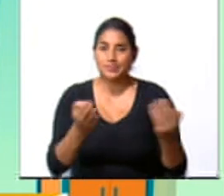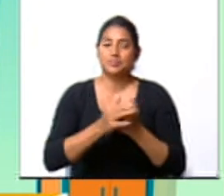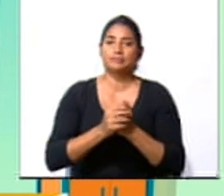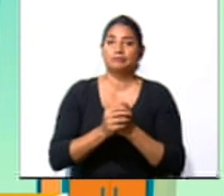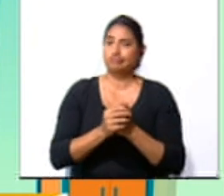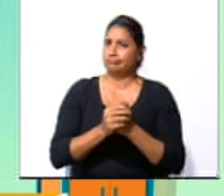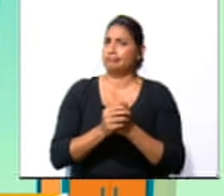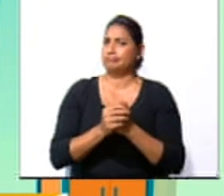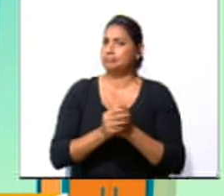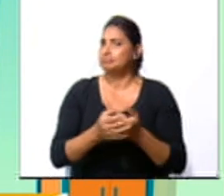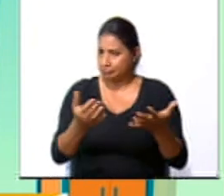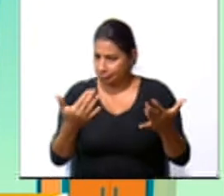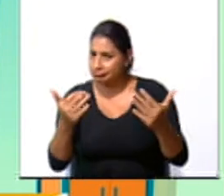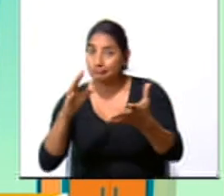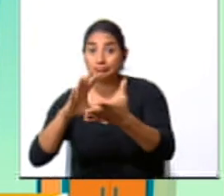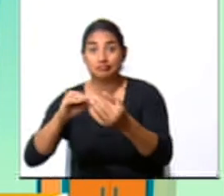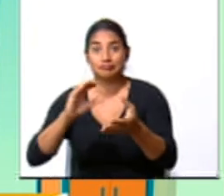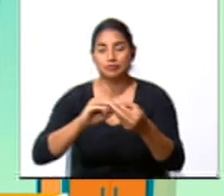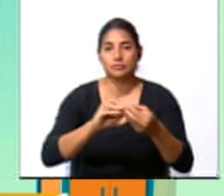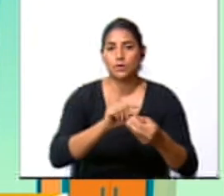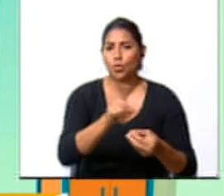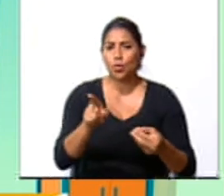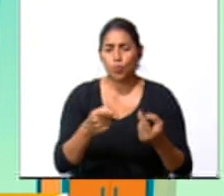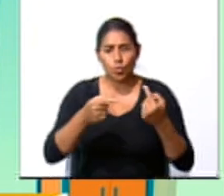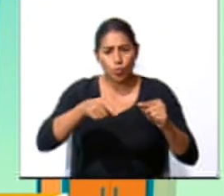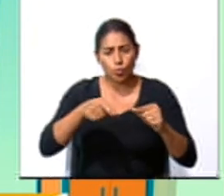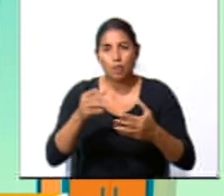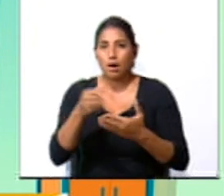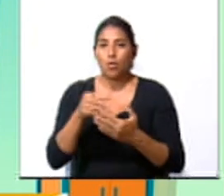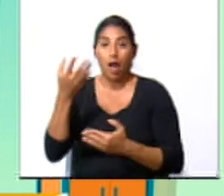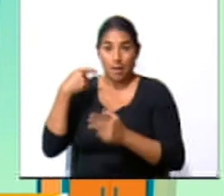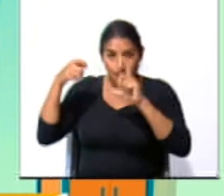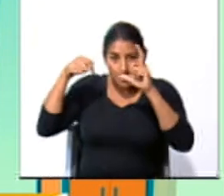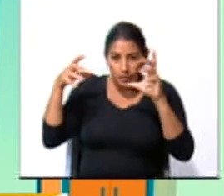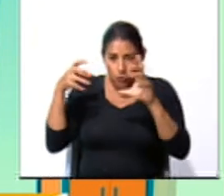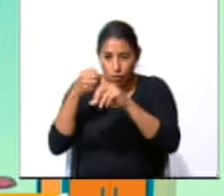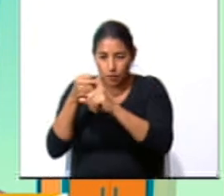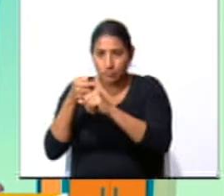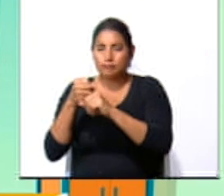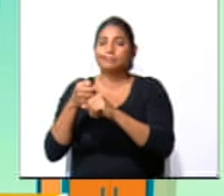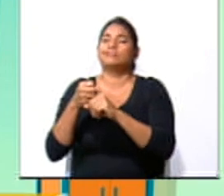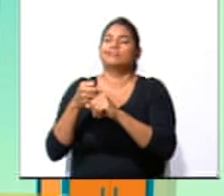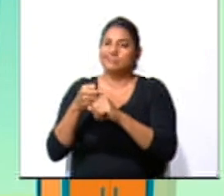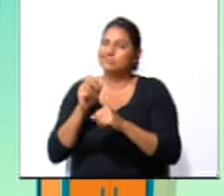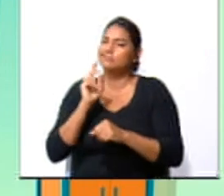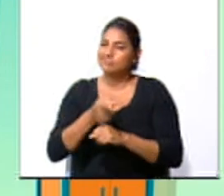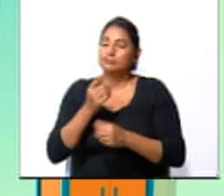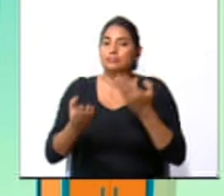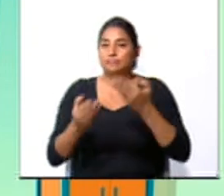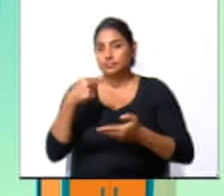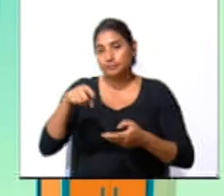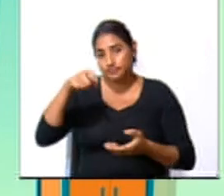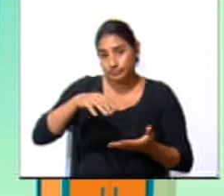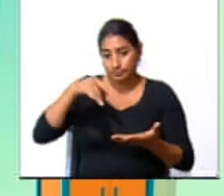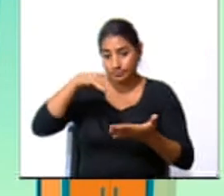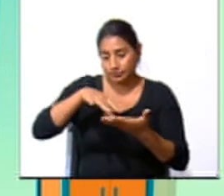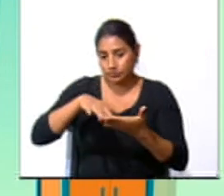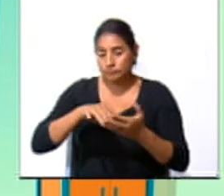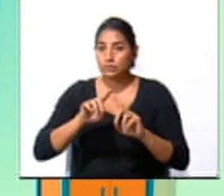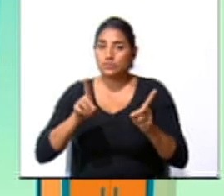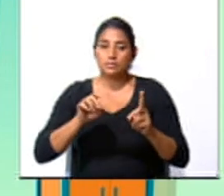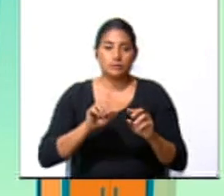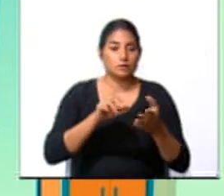Y cuéntenme, ¿les ha sucedido algo similar? Quizás deben estudiar para varias